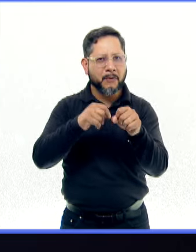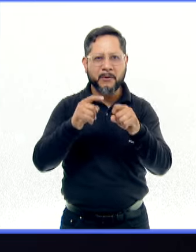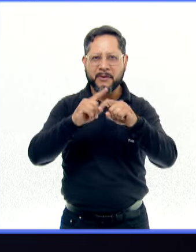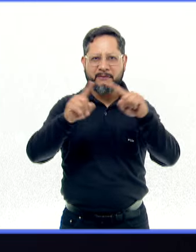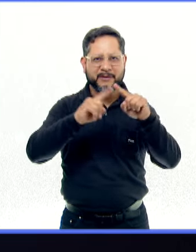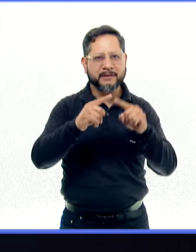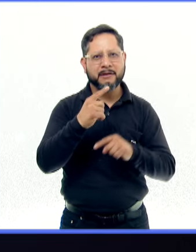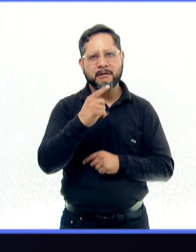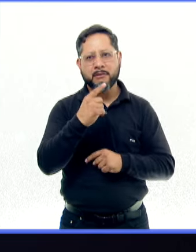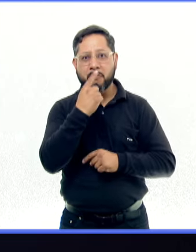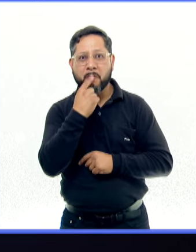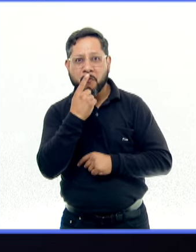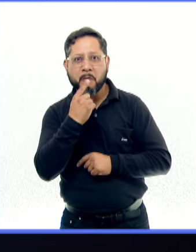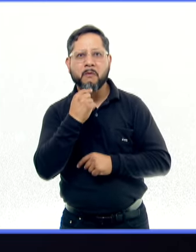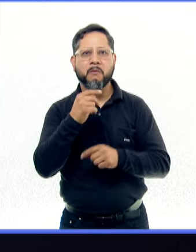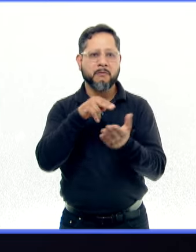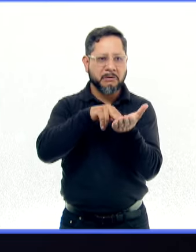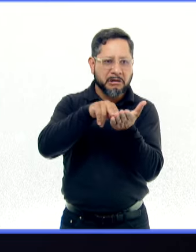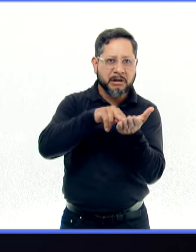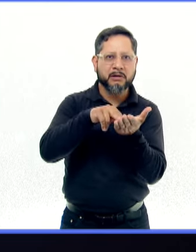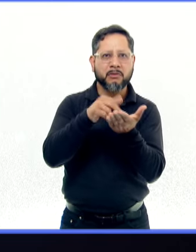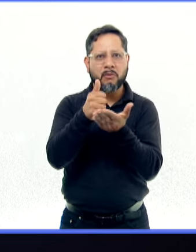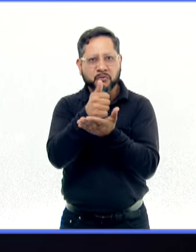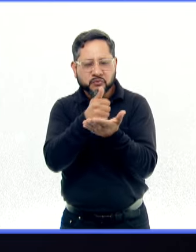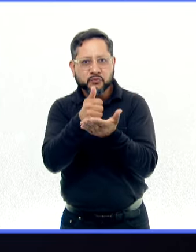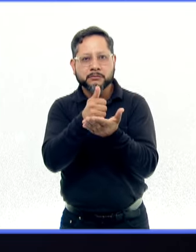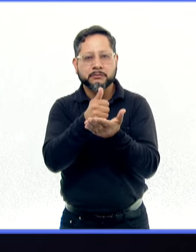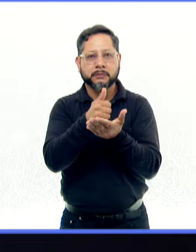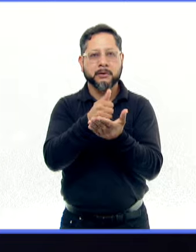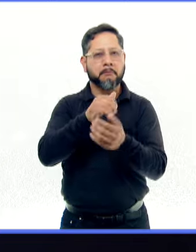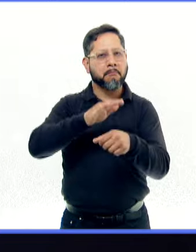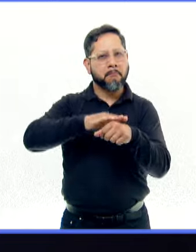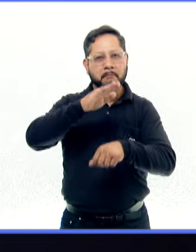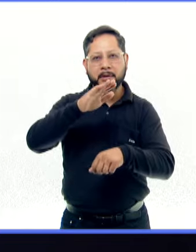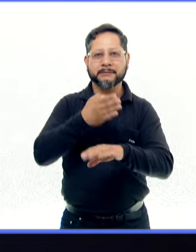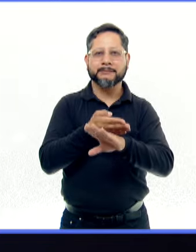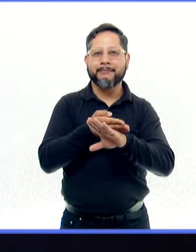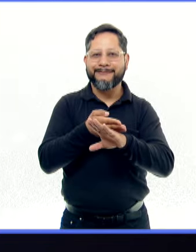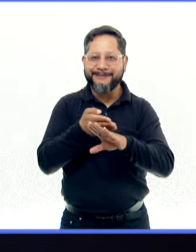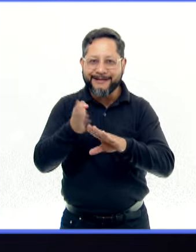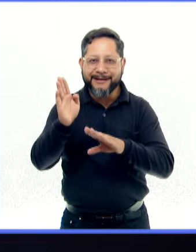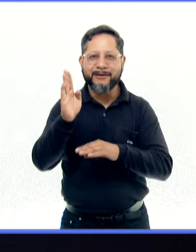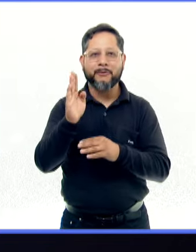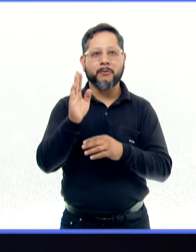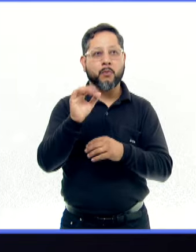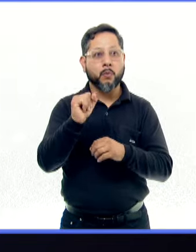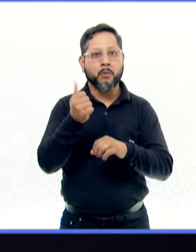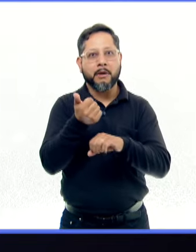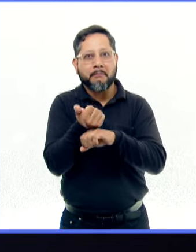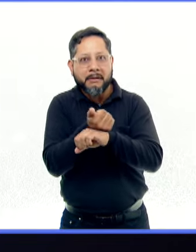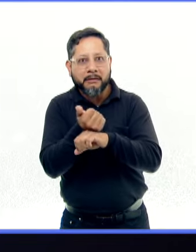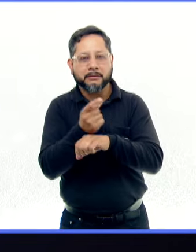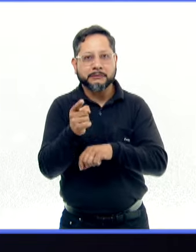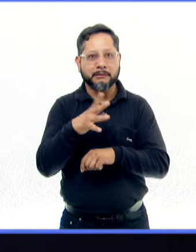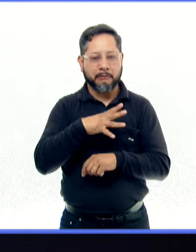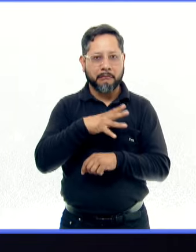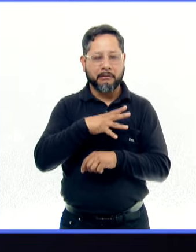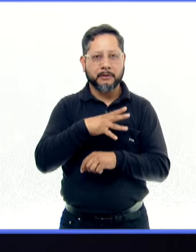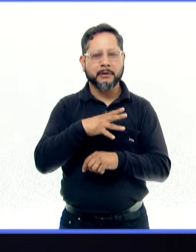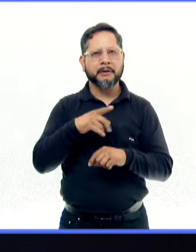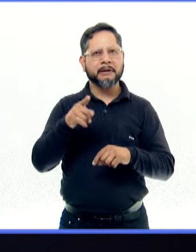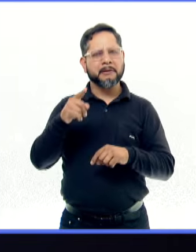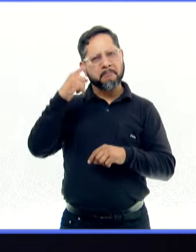rojas, negras y azules. Pero la mayor producción corresponde a maíces blancos y amarillos. Estos colores existen